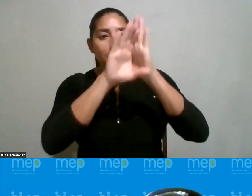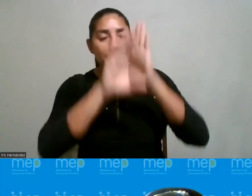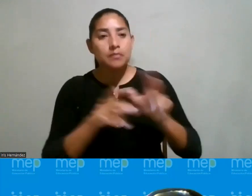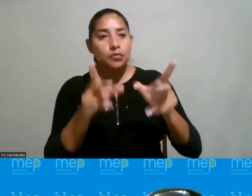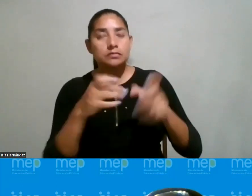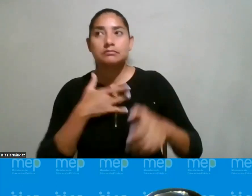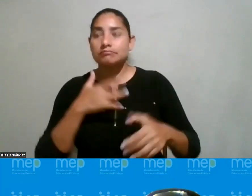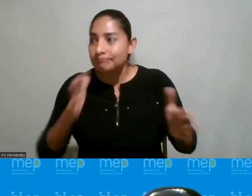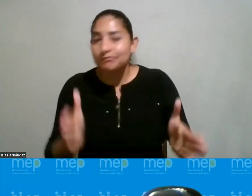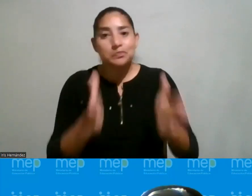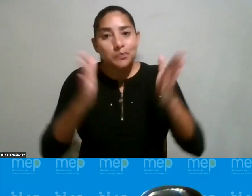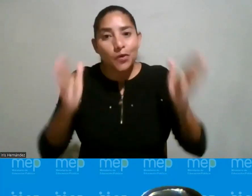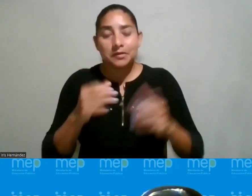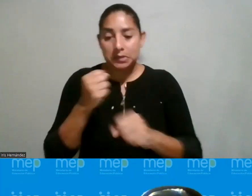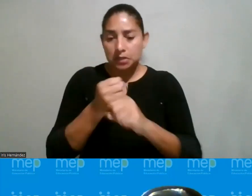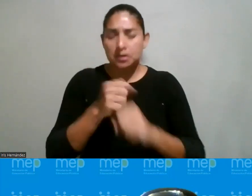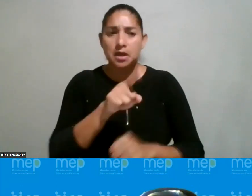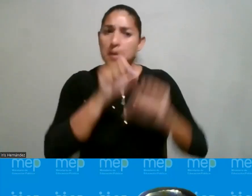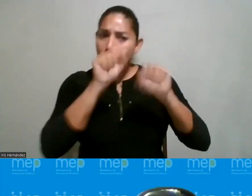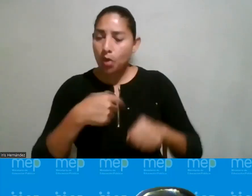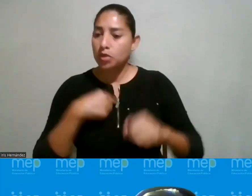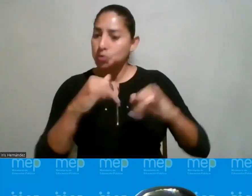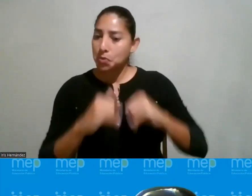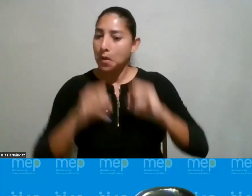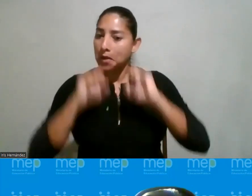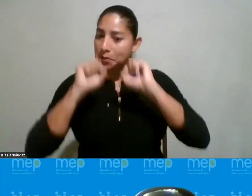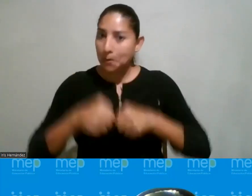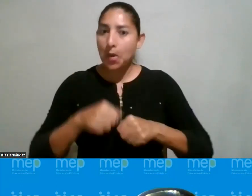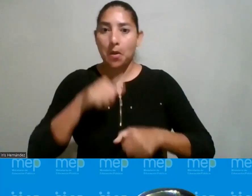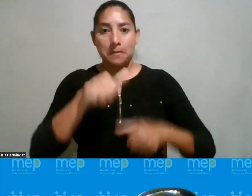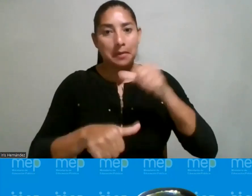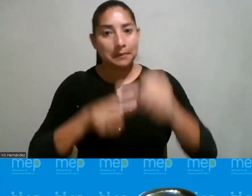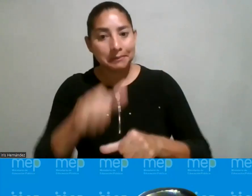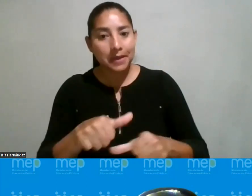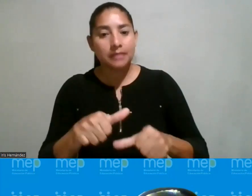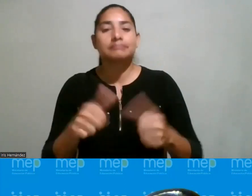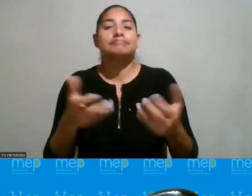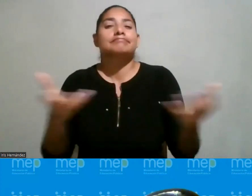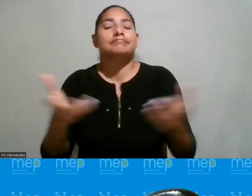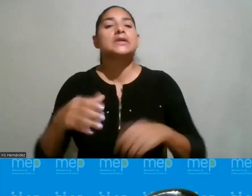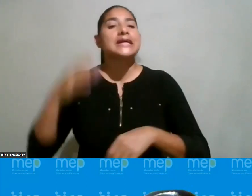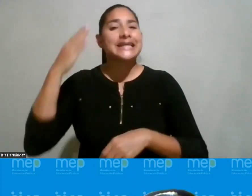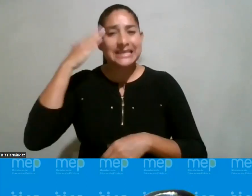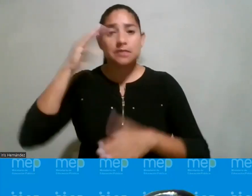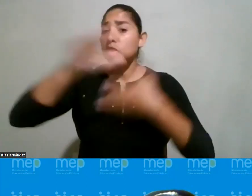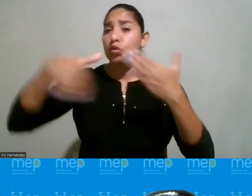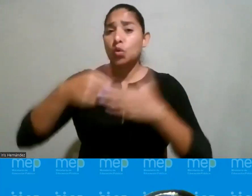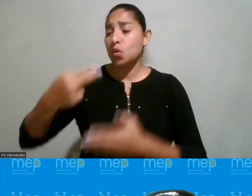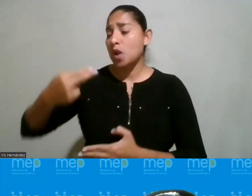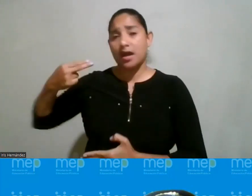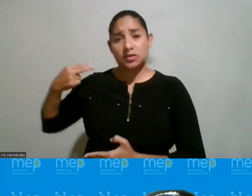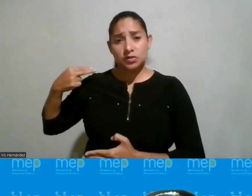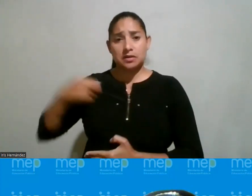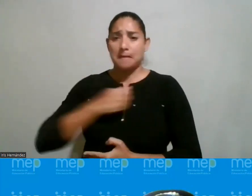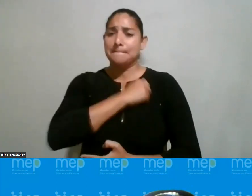algo y ver si ella pudo yo también puedo ¿verdad? sobre todo que sepan toda la historia y aquí perdón que